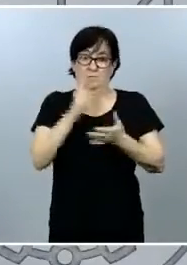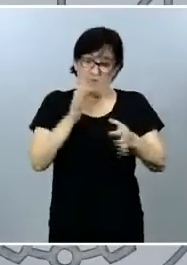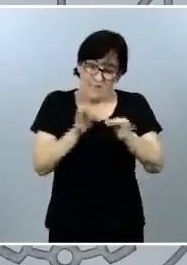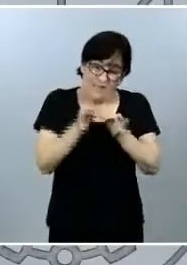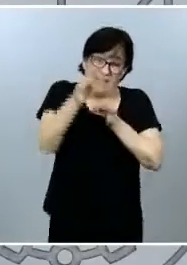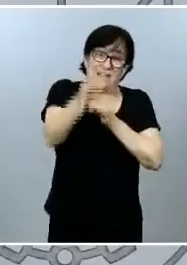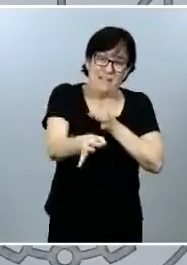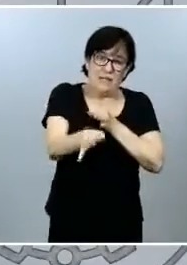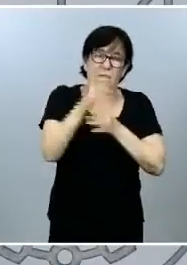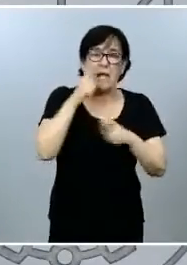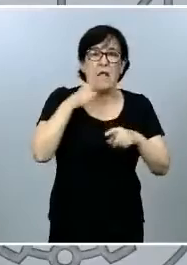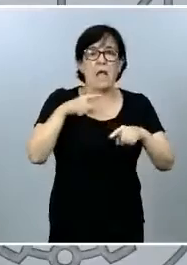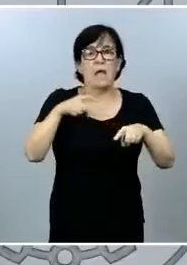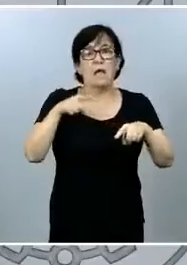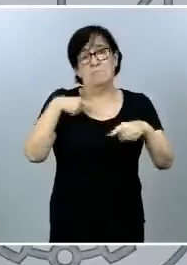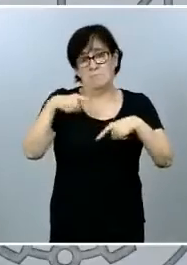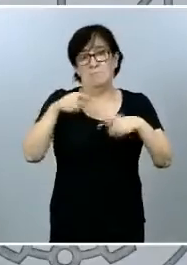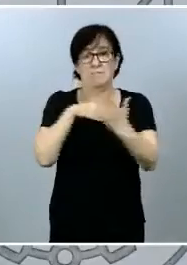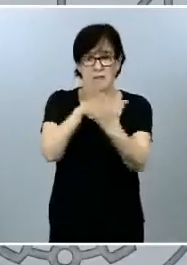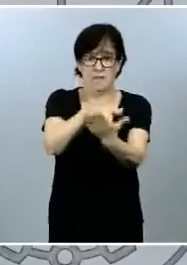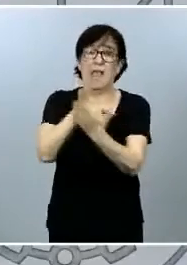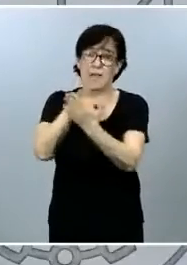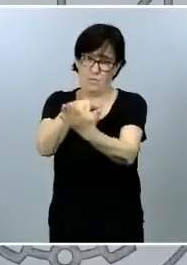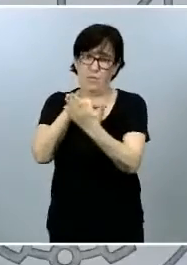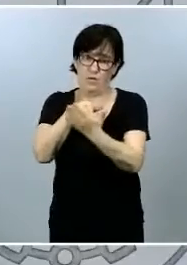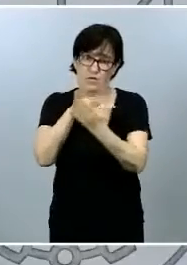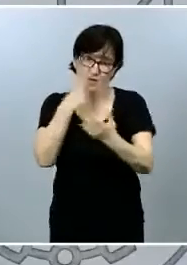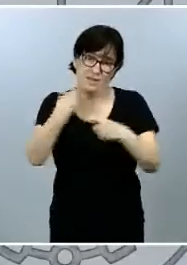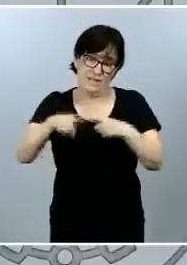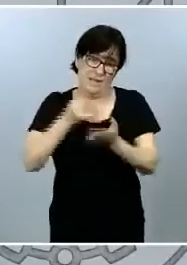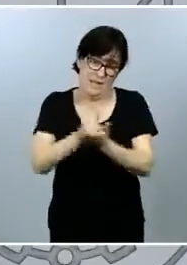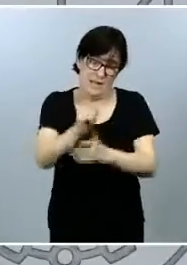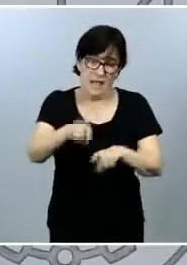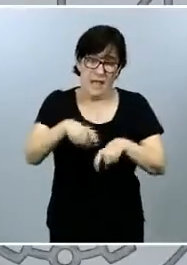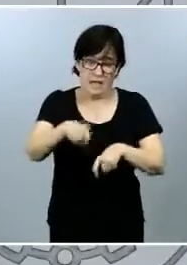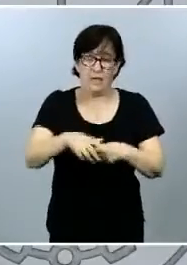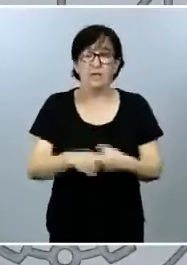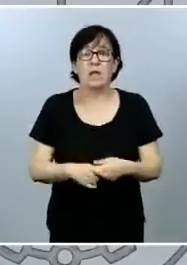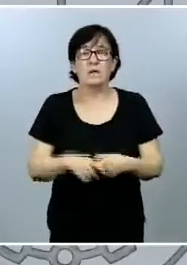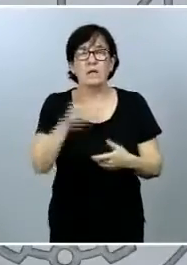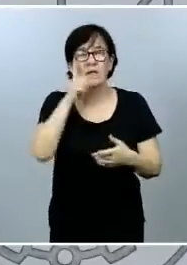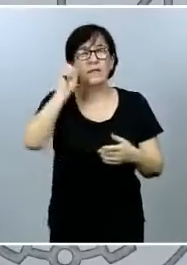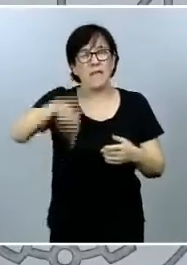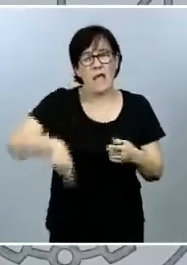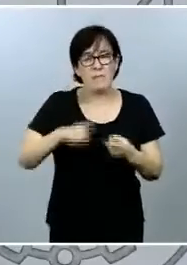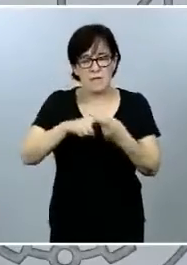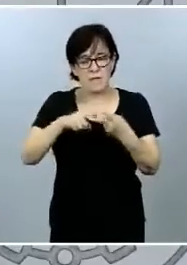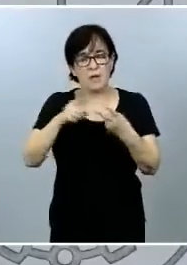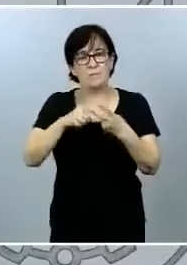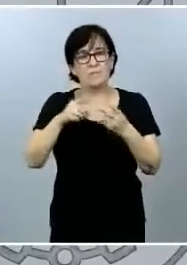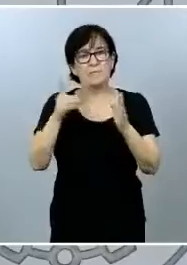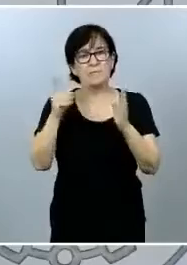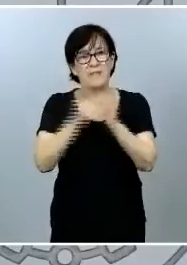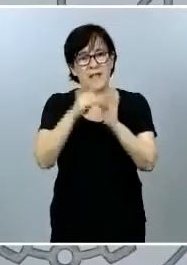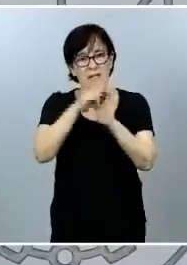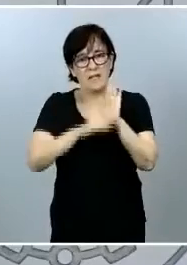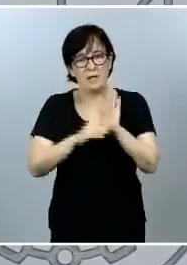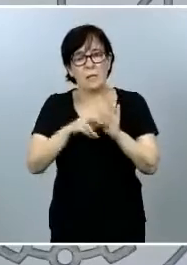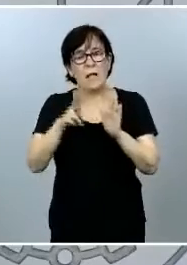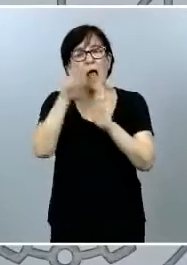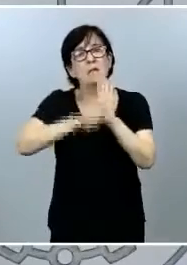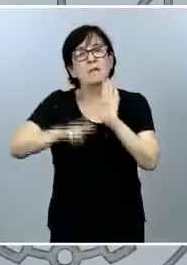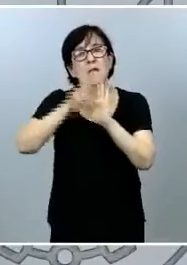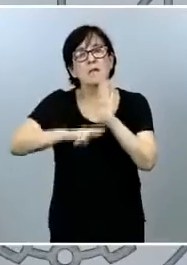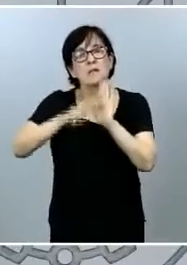el transporte de estos bienes. También, y en la misma línea, se ha aprobado otro Real Decreto para la regulación del